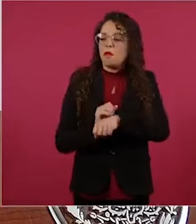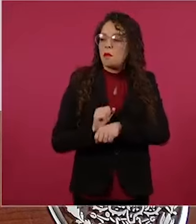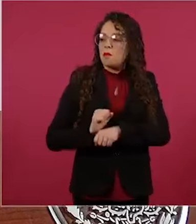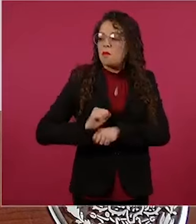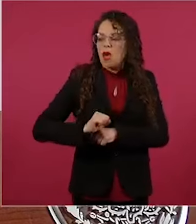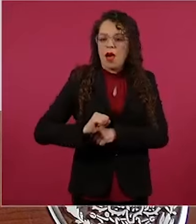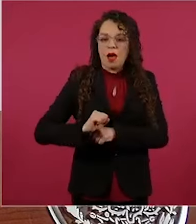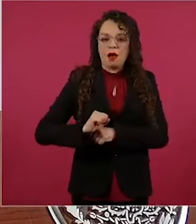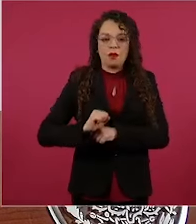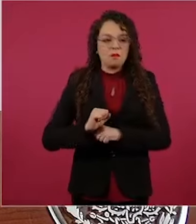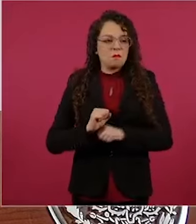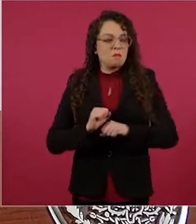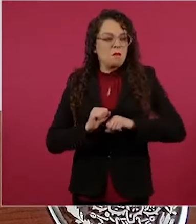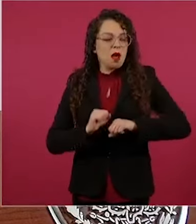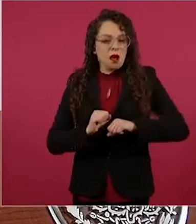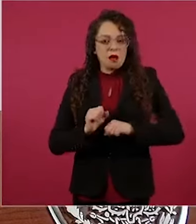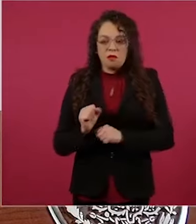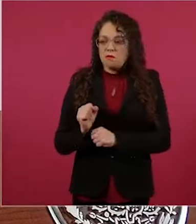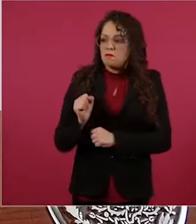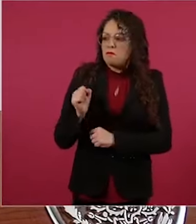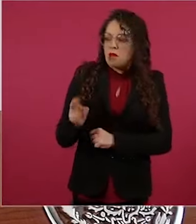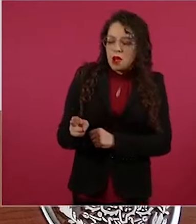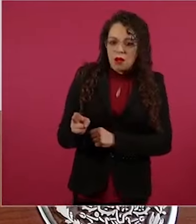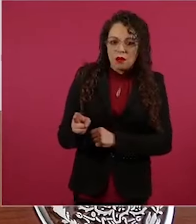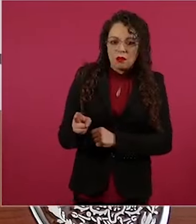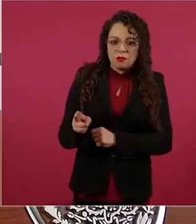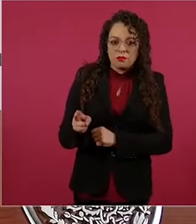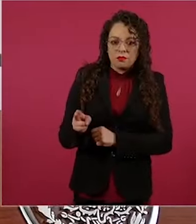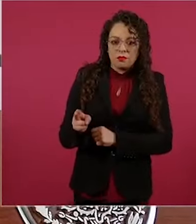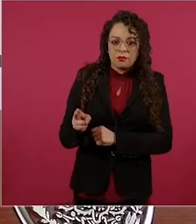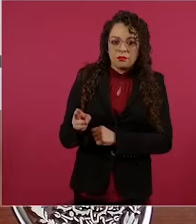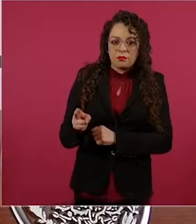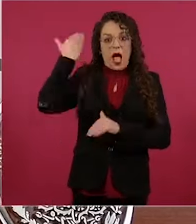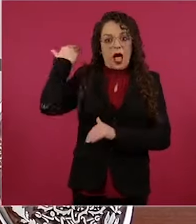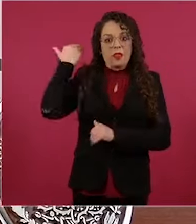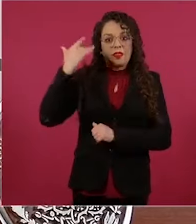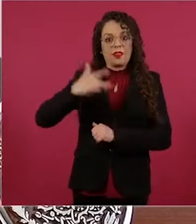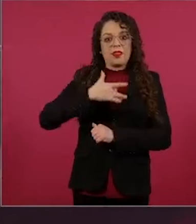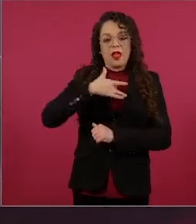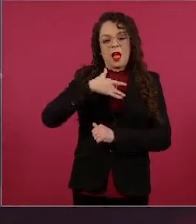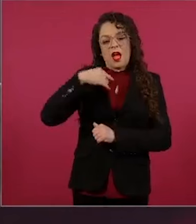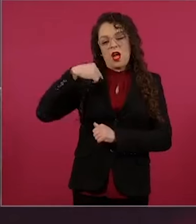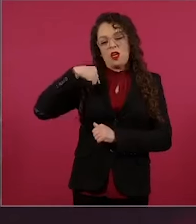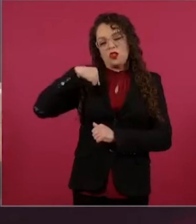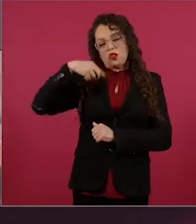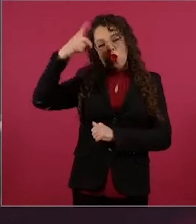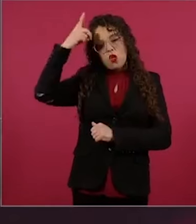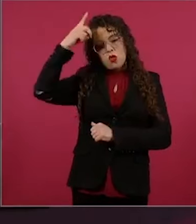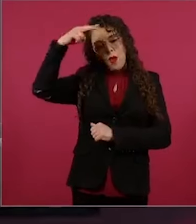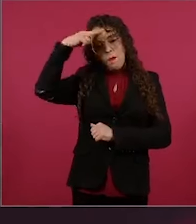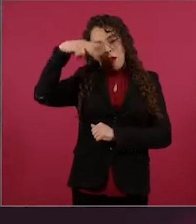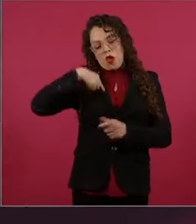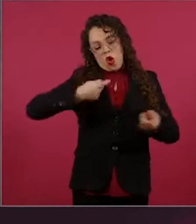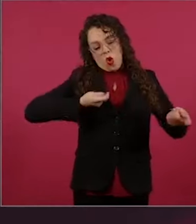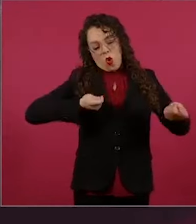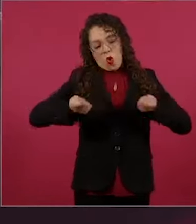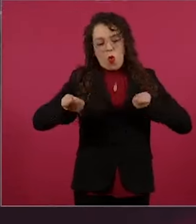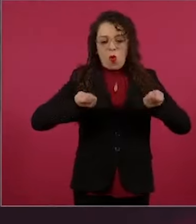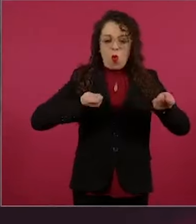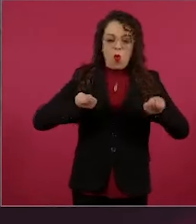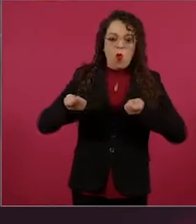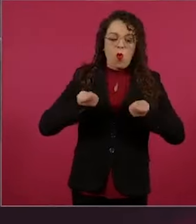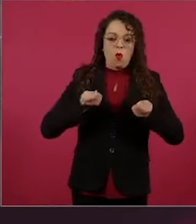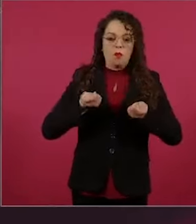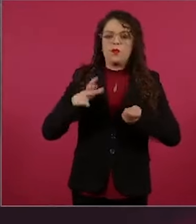por los que se sentían dueños de México. Hay excepciones, pero por lo general